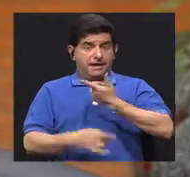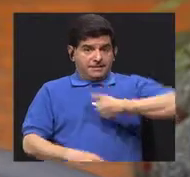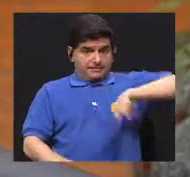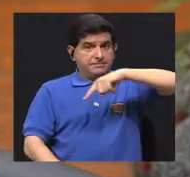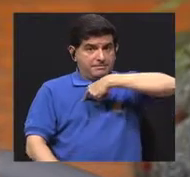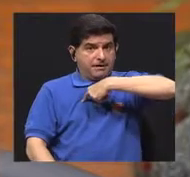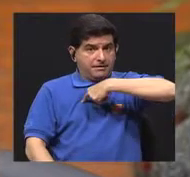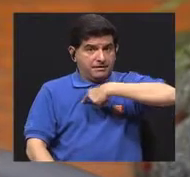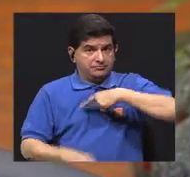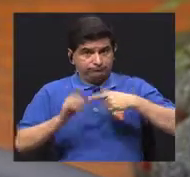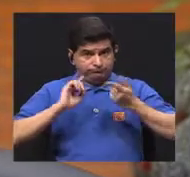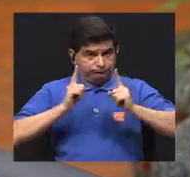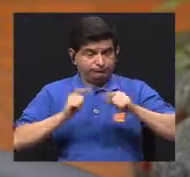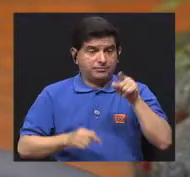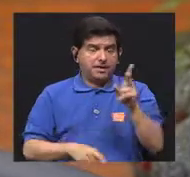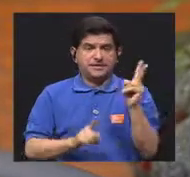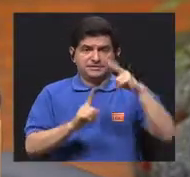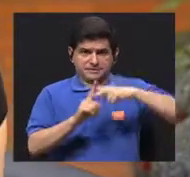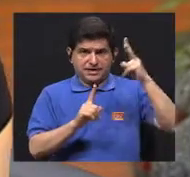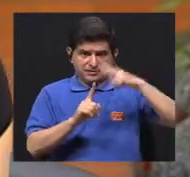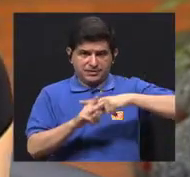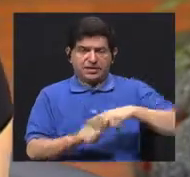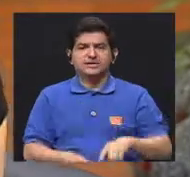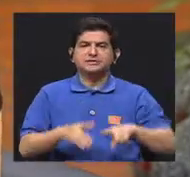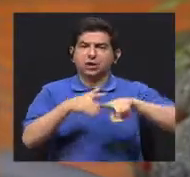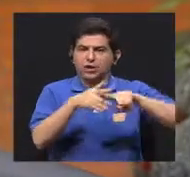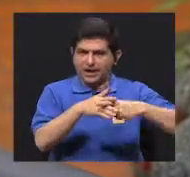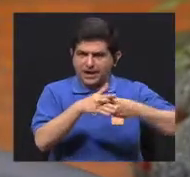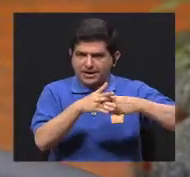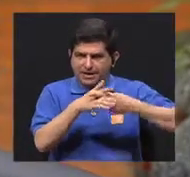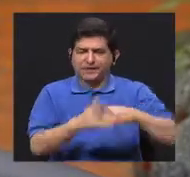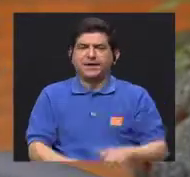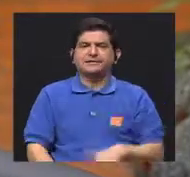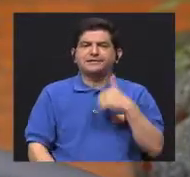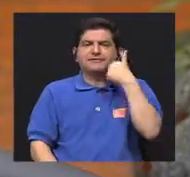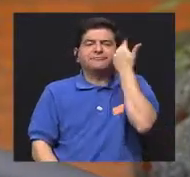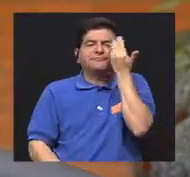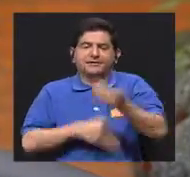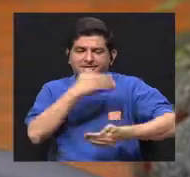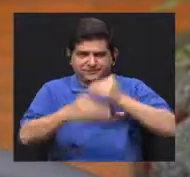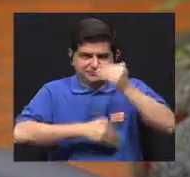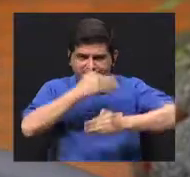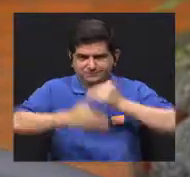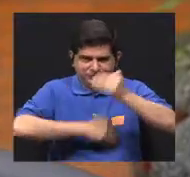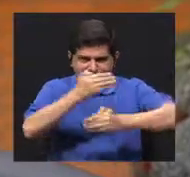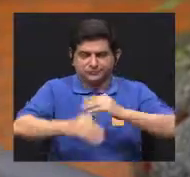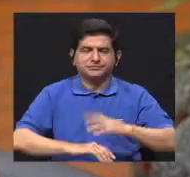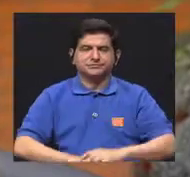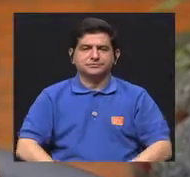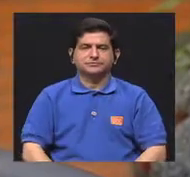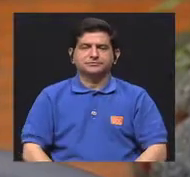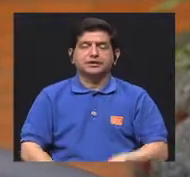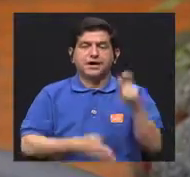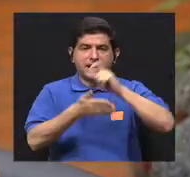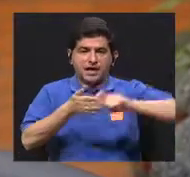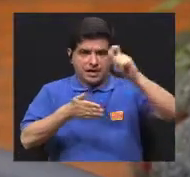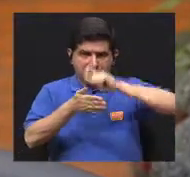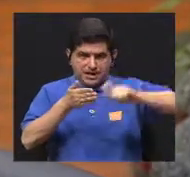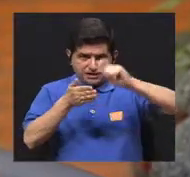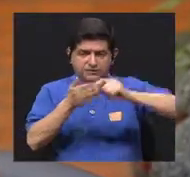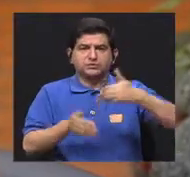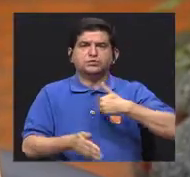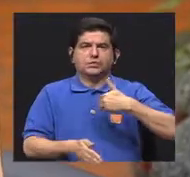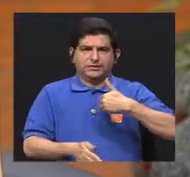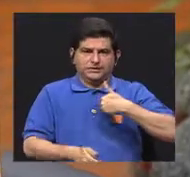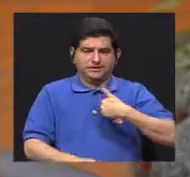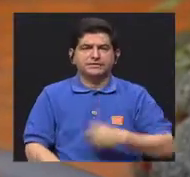el interés nuestro es que esta aplicación sirva como una herramienta para facilitar ese proceso. La escuela,